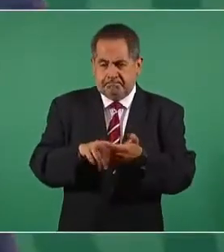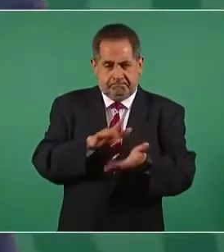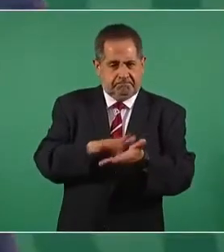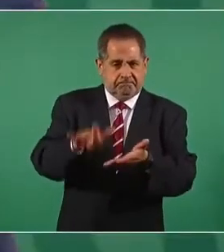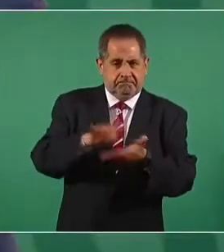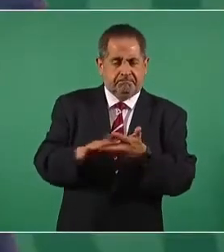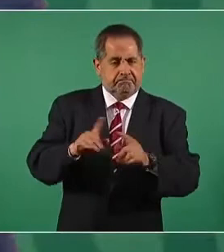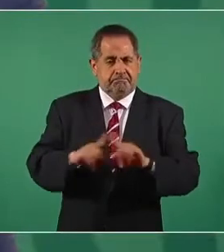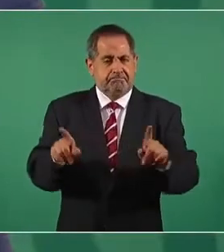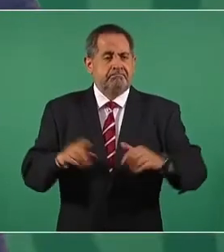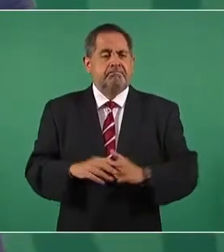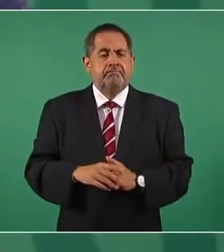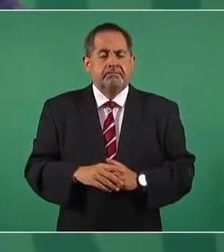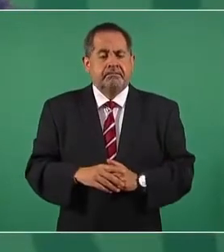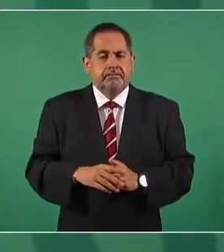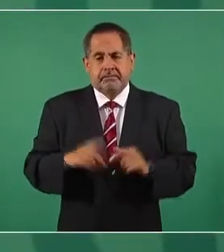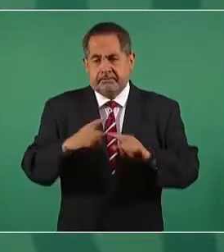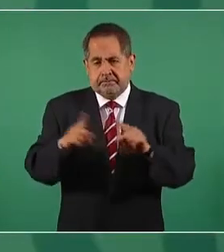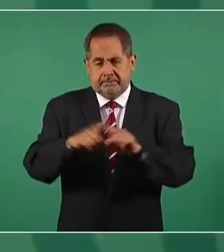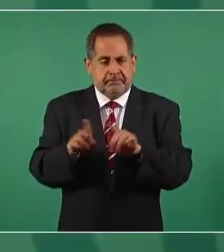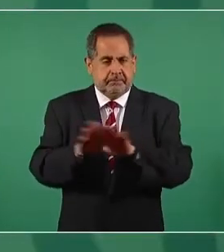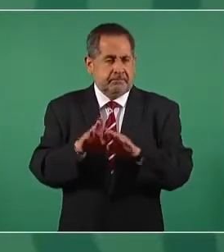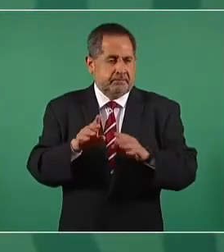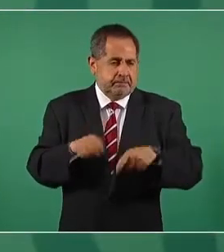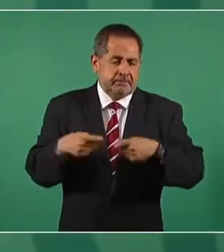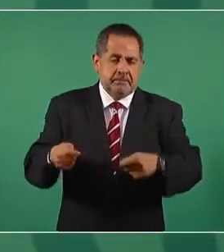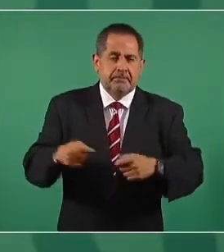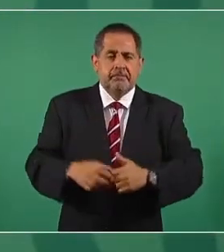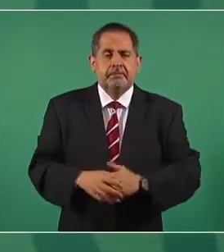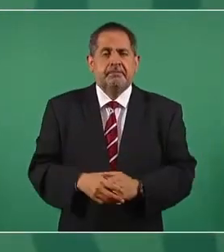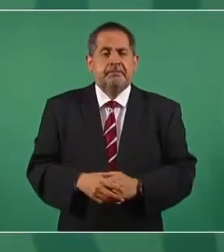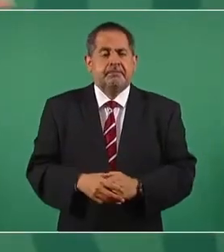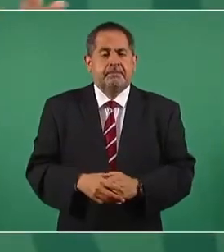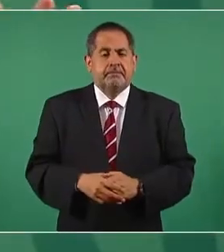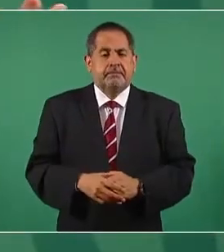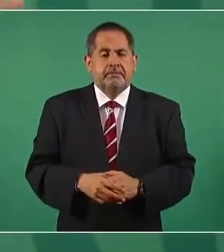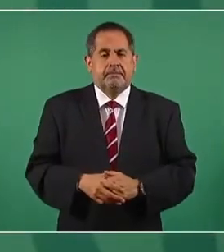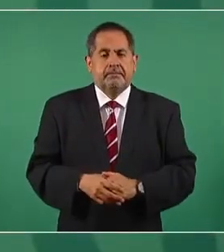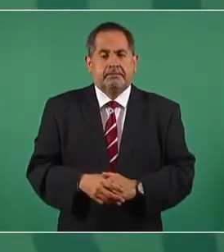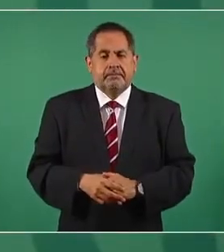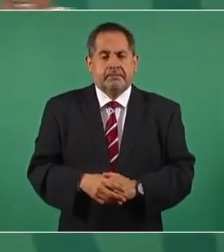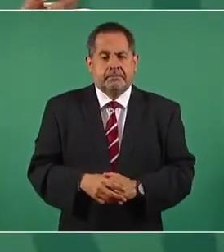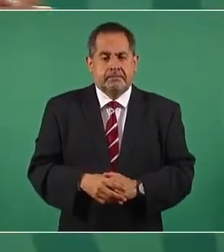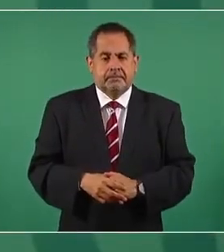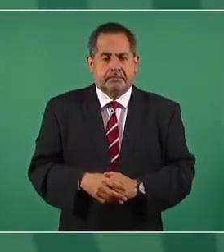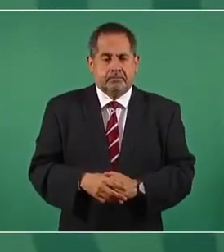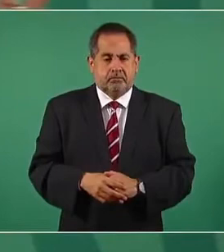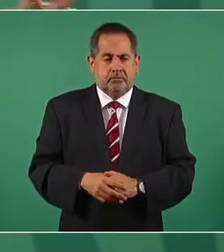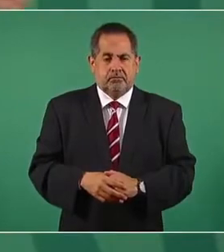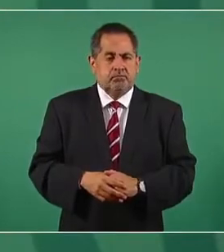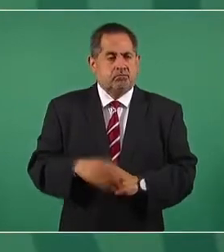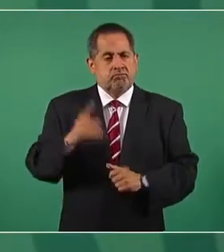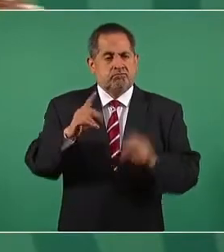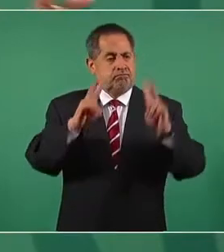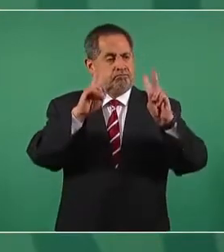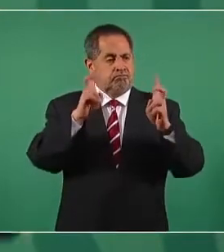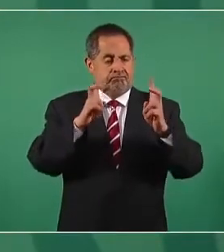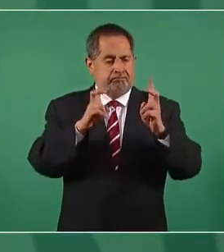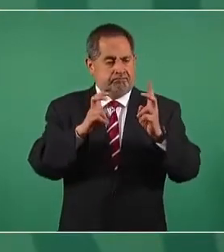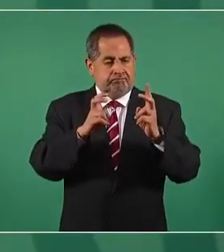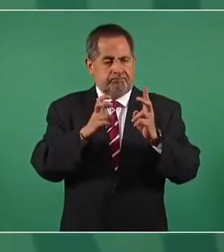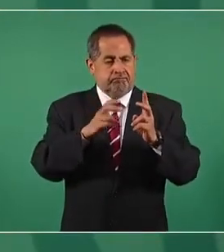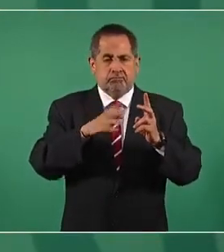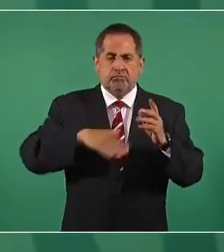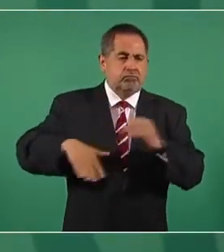de otra manera, con un tronco común, humanista,